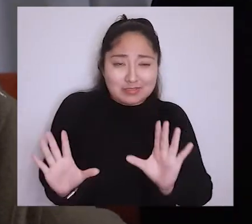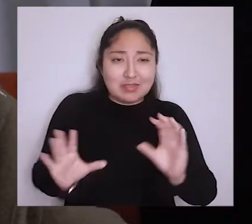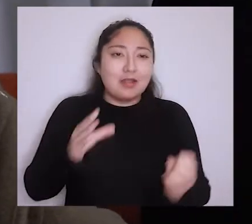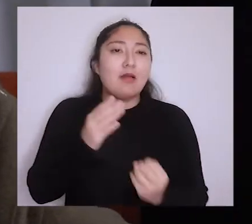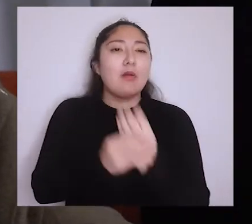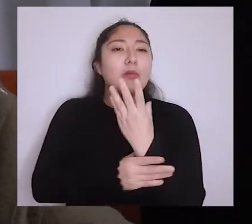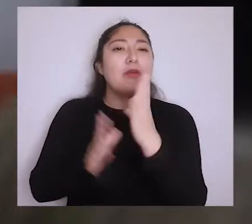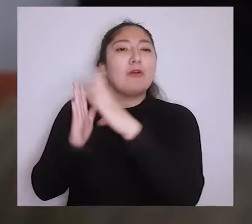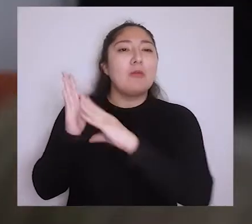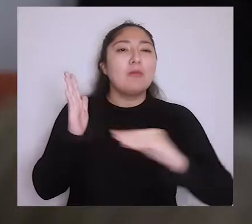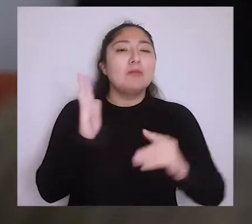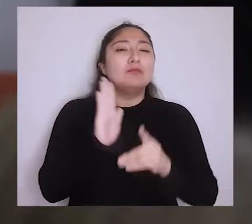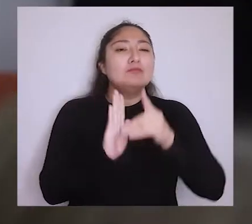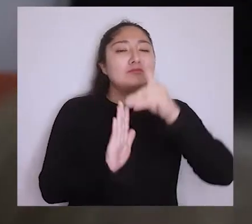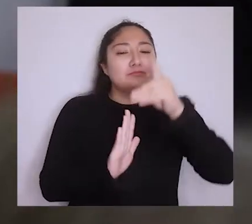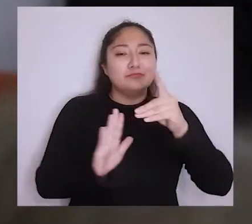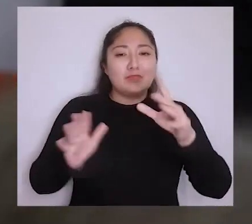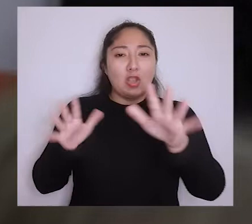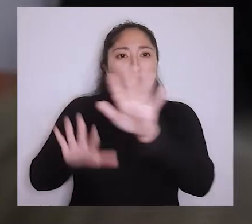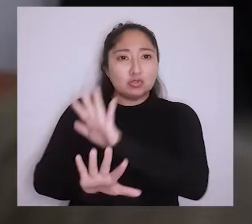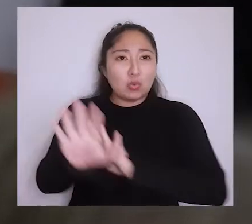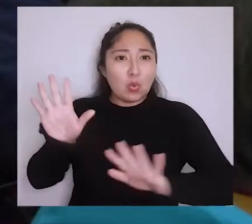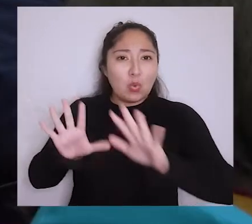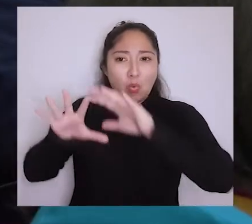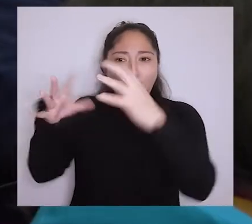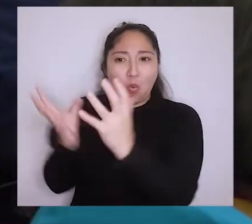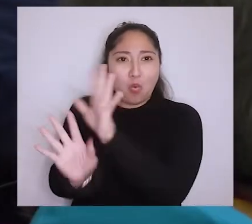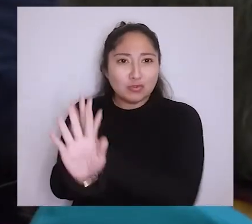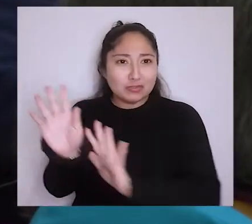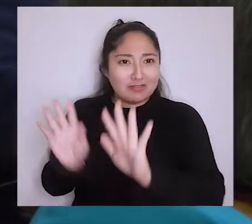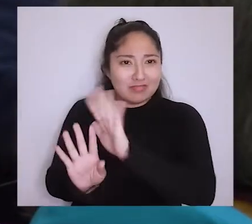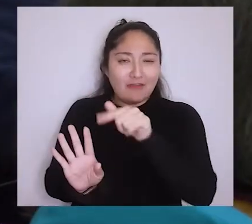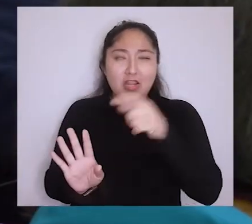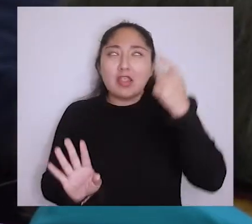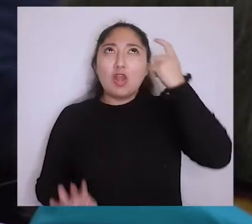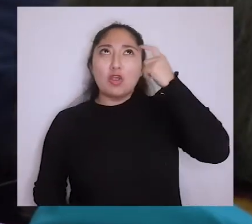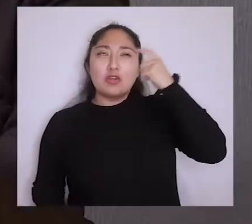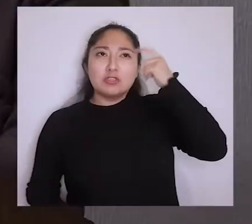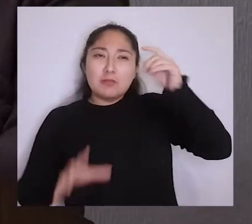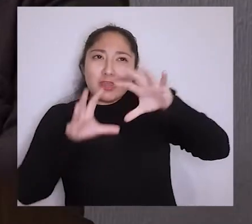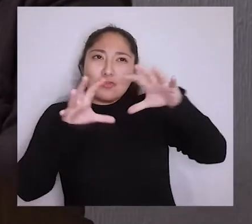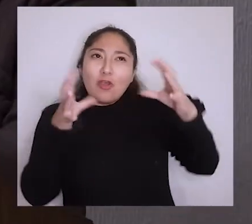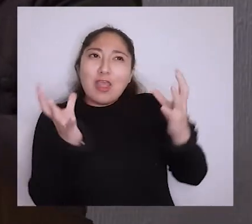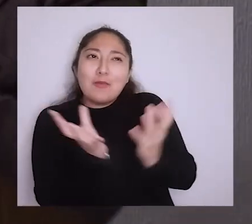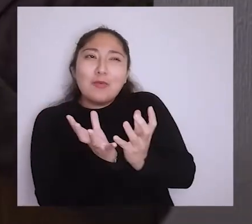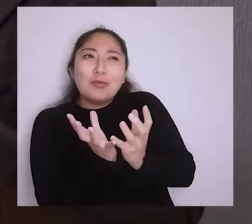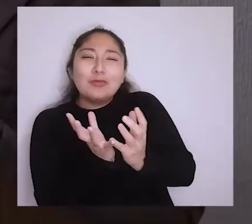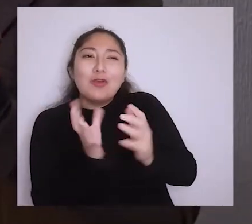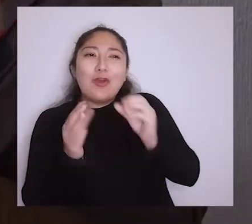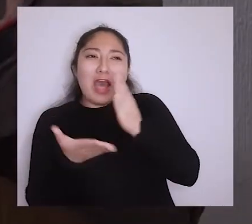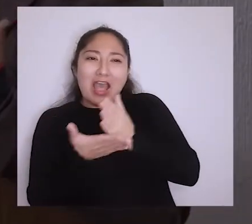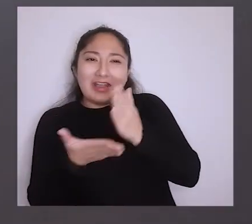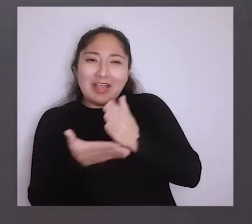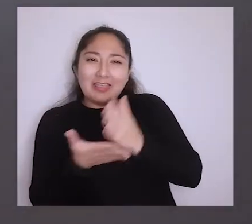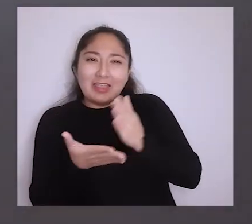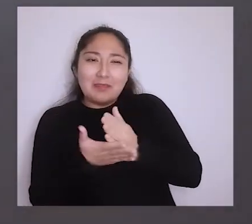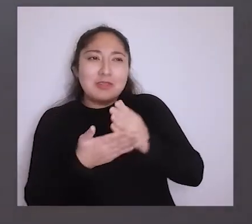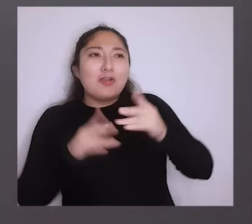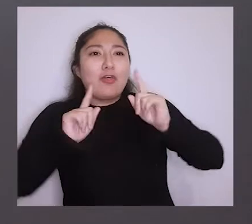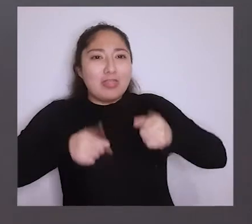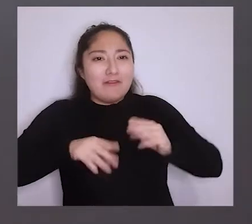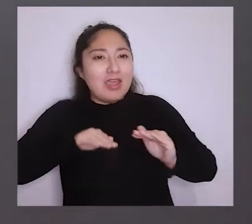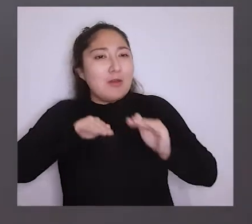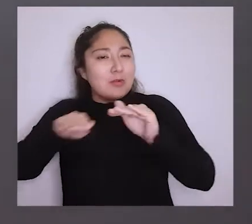a un nuevo modelo de desarrollo sustentable donde el conocimiento y el mundo académico va a ser llamado a